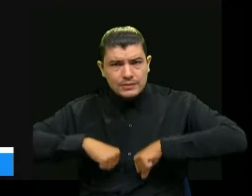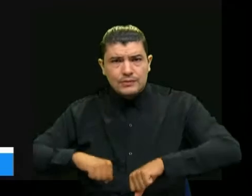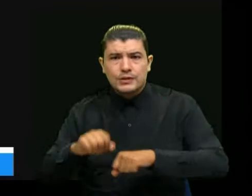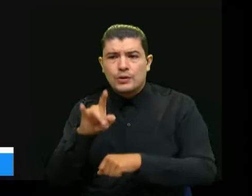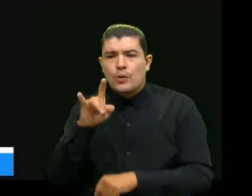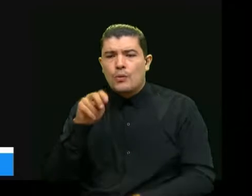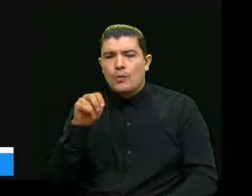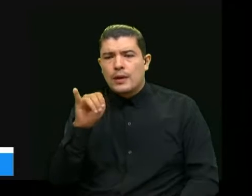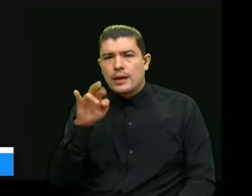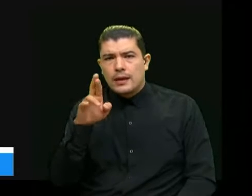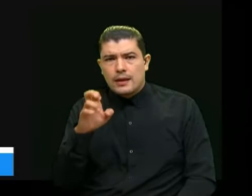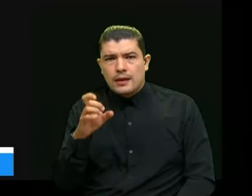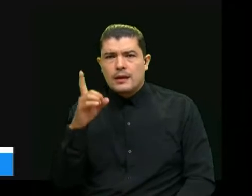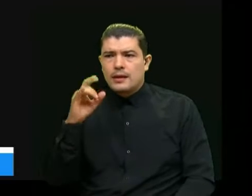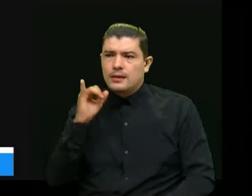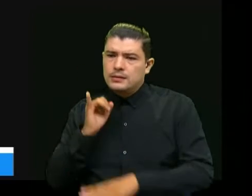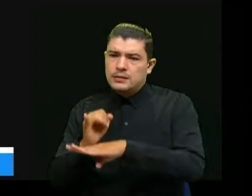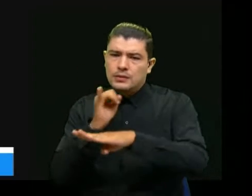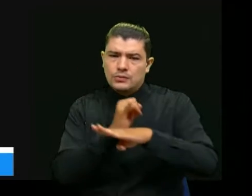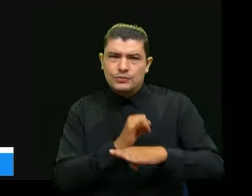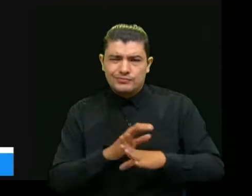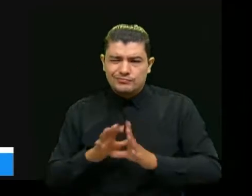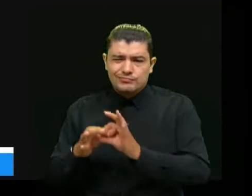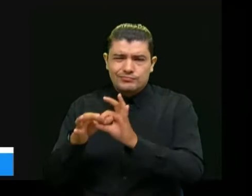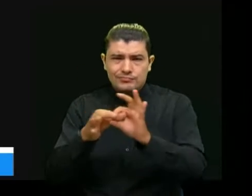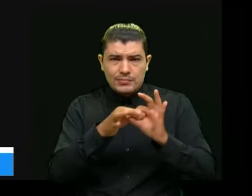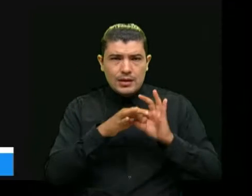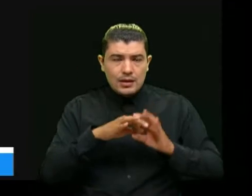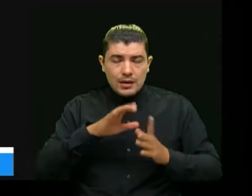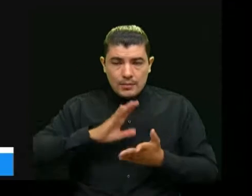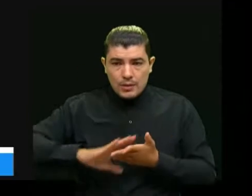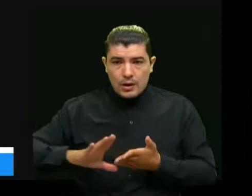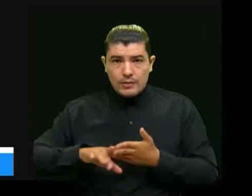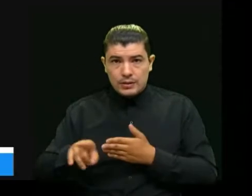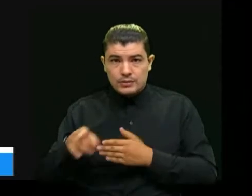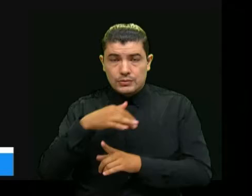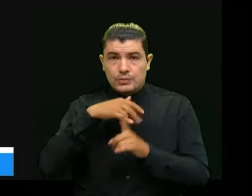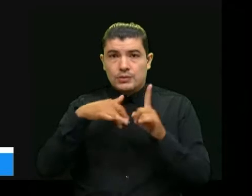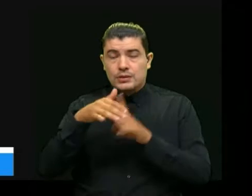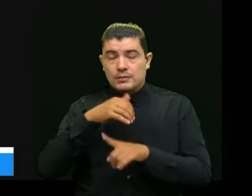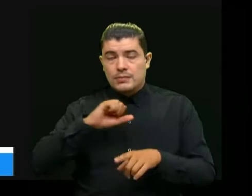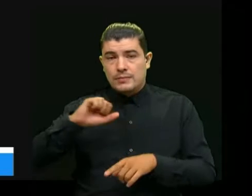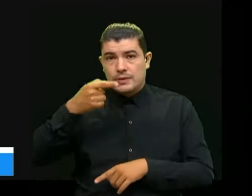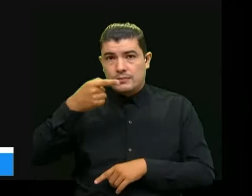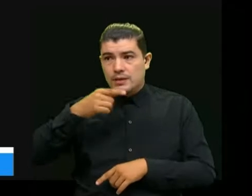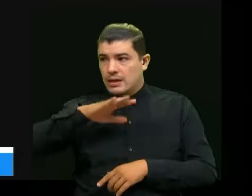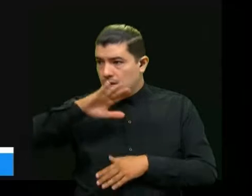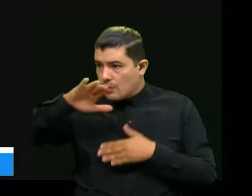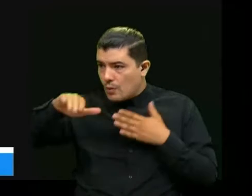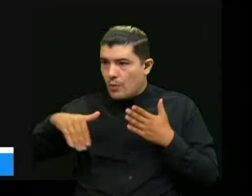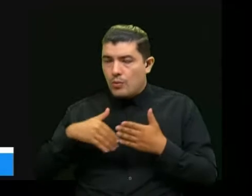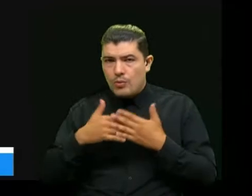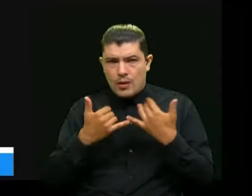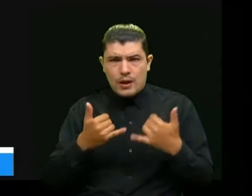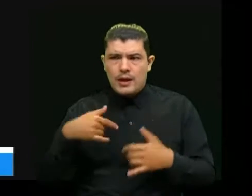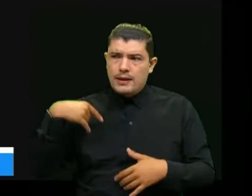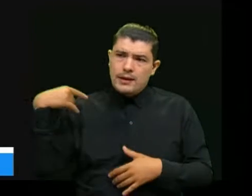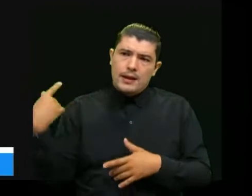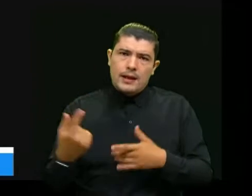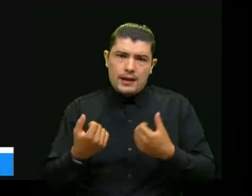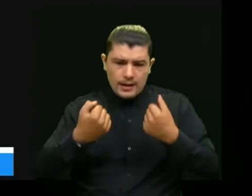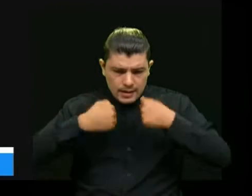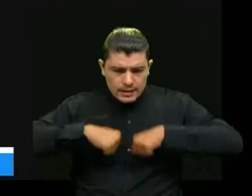instituciones en lograr la aprobación conjunta del primer protocolo para todas entonces ha sido un esfuerzo permanente